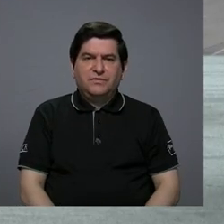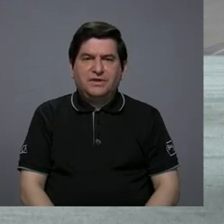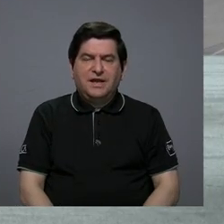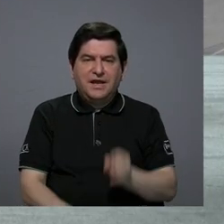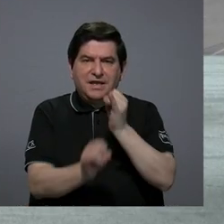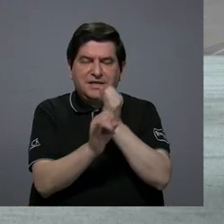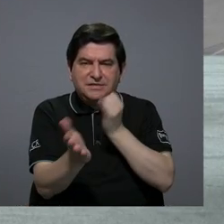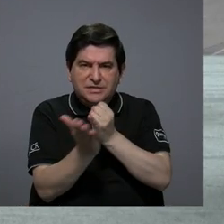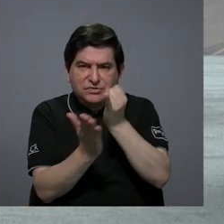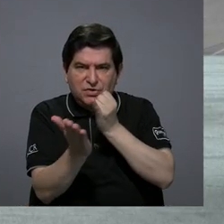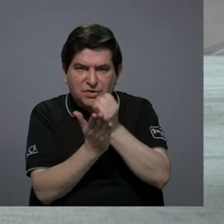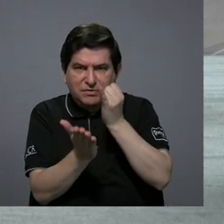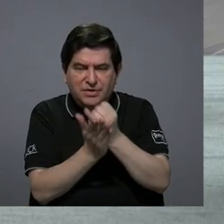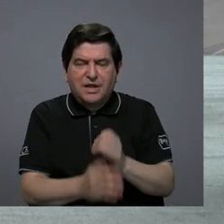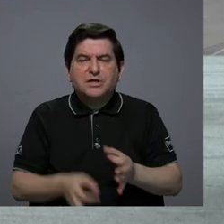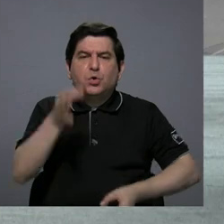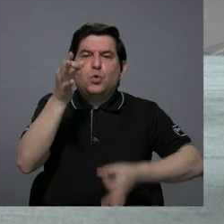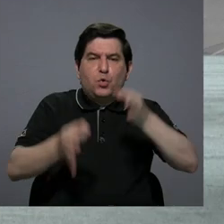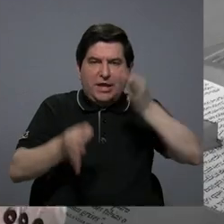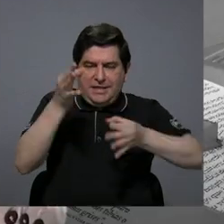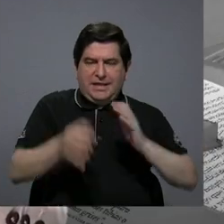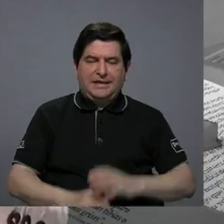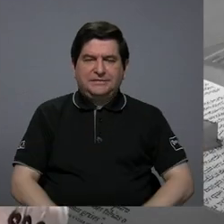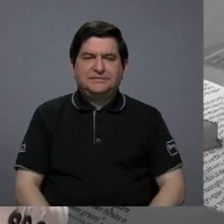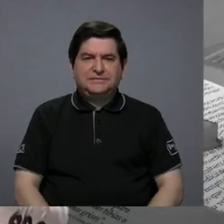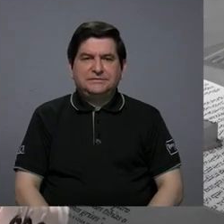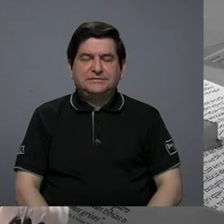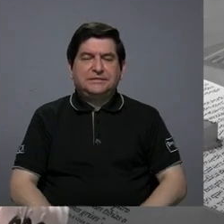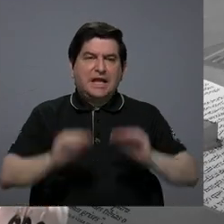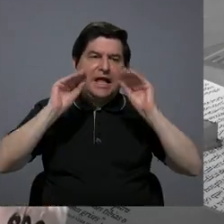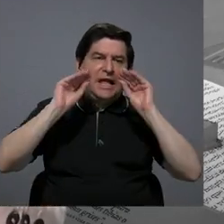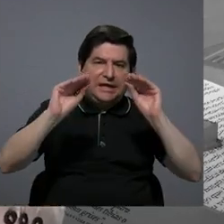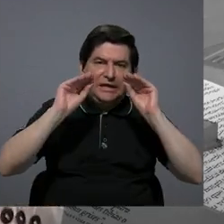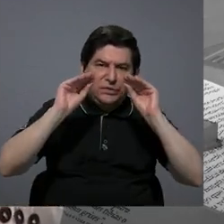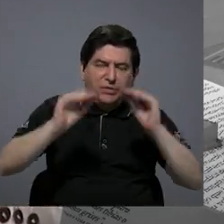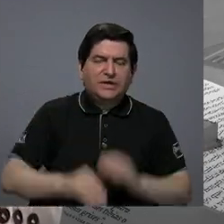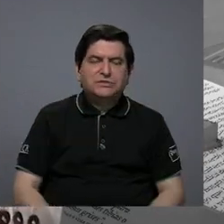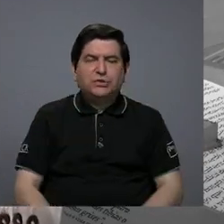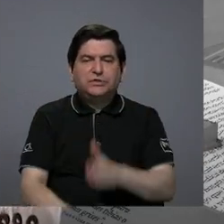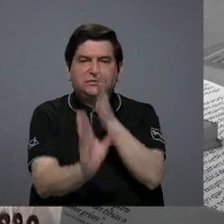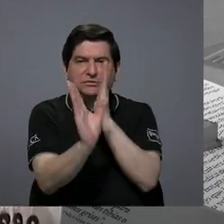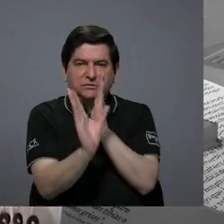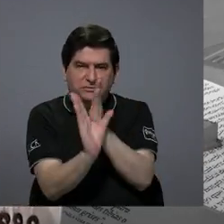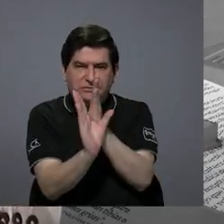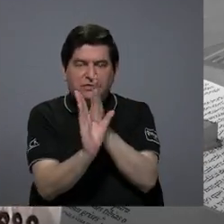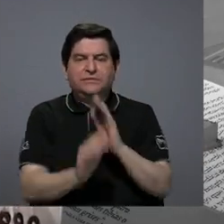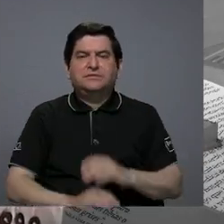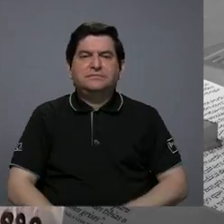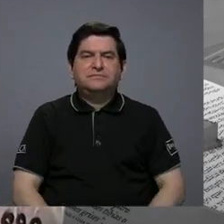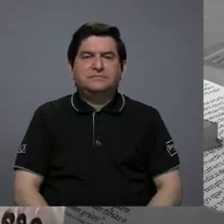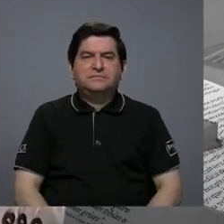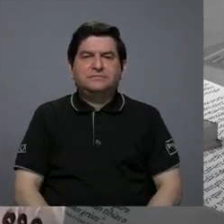del Instituto de Investigaciones Jurídicas, de educación, de psicología,